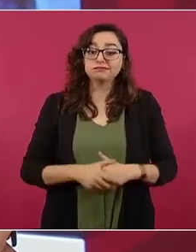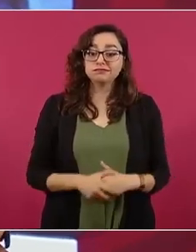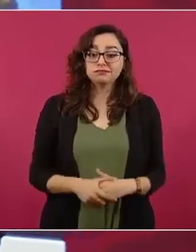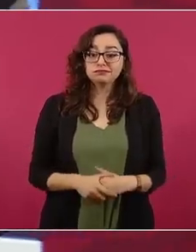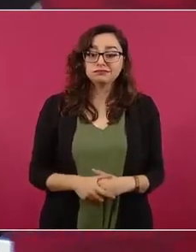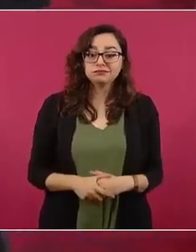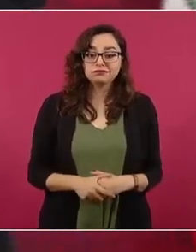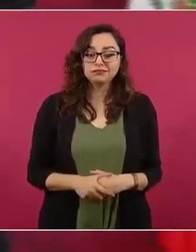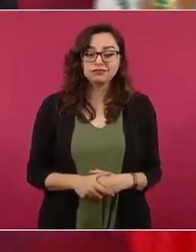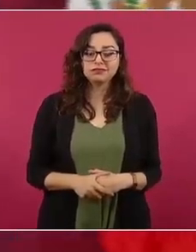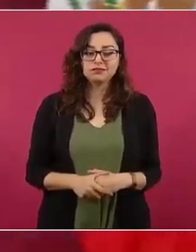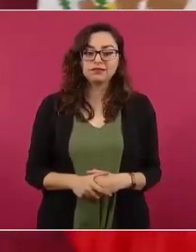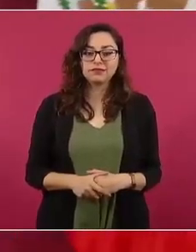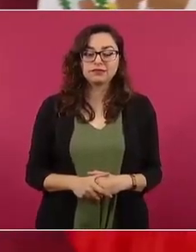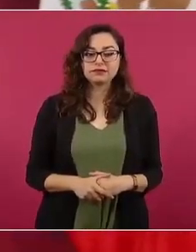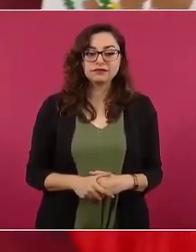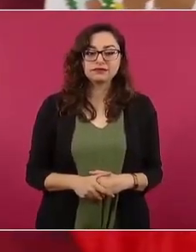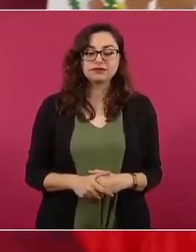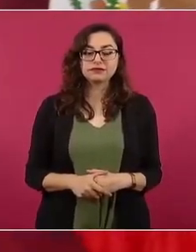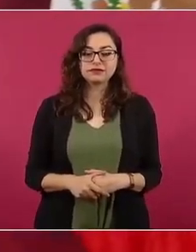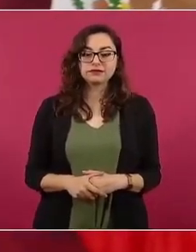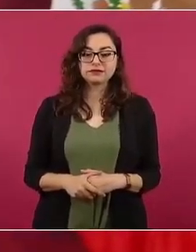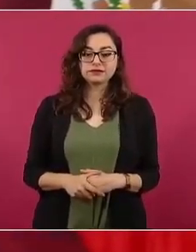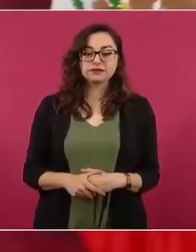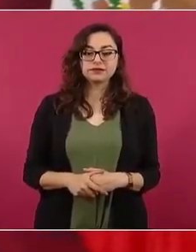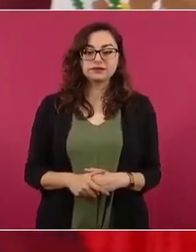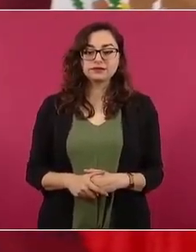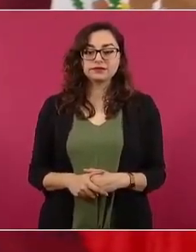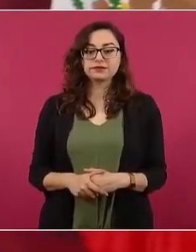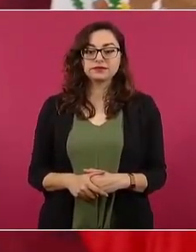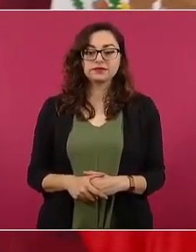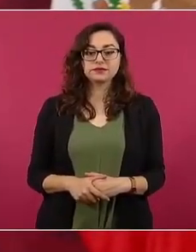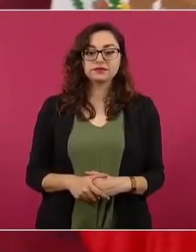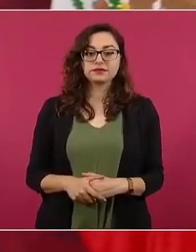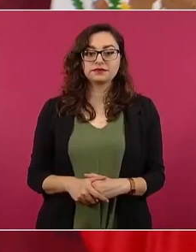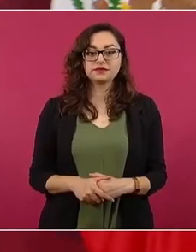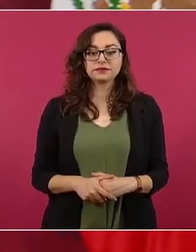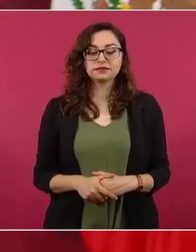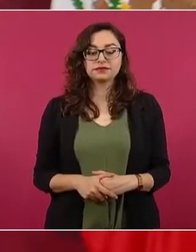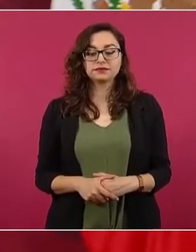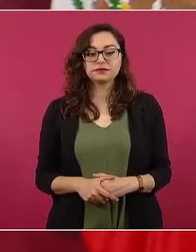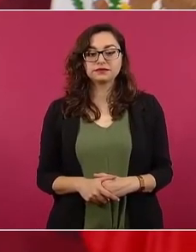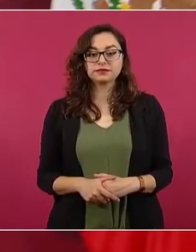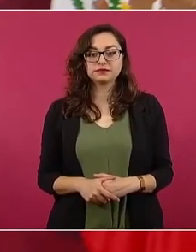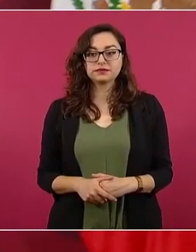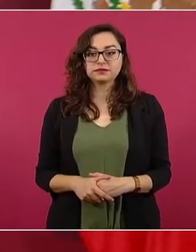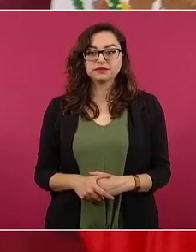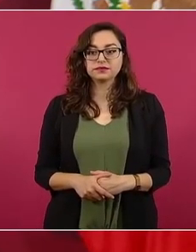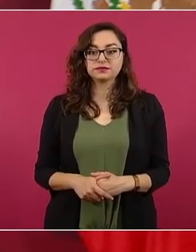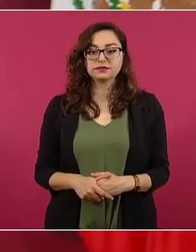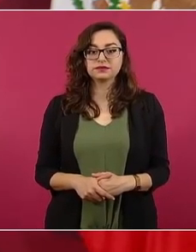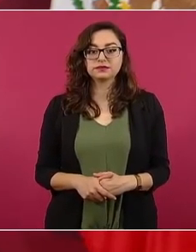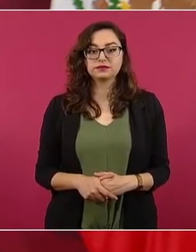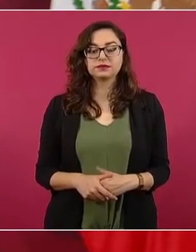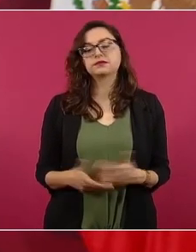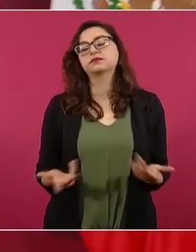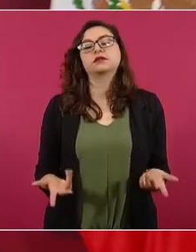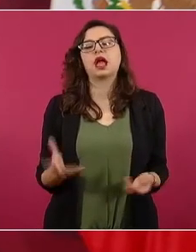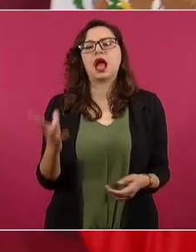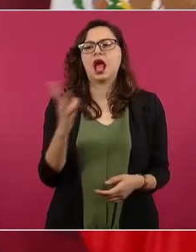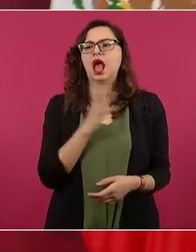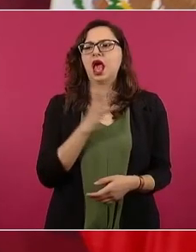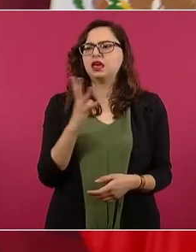documental sobre Loret de Mola,